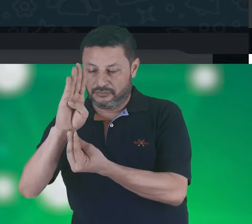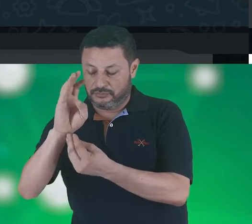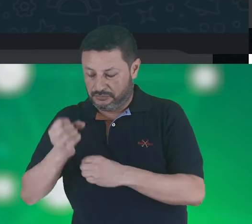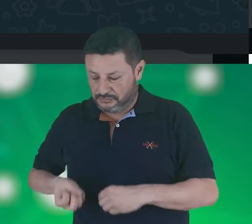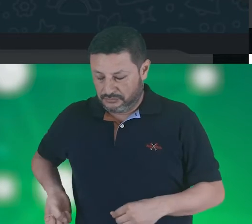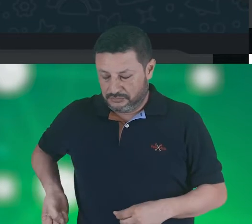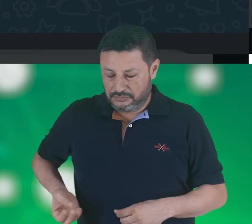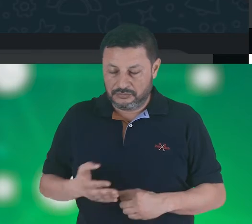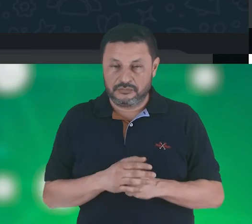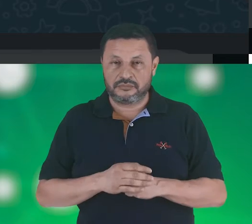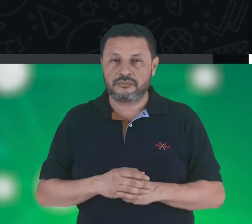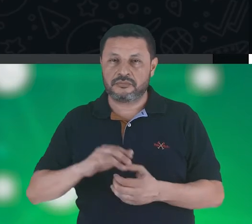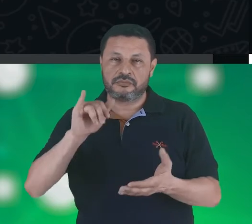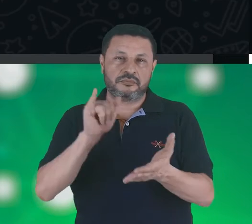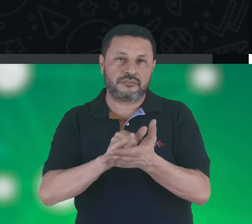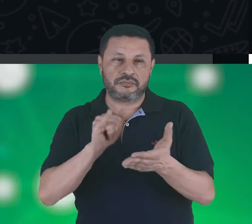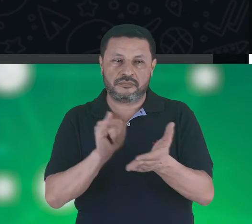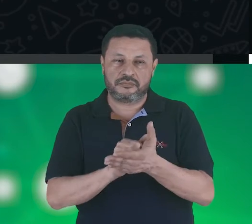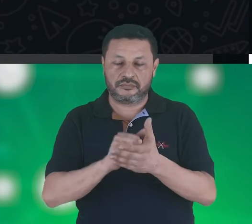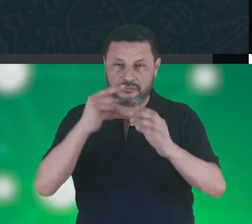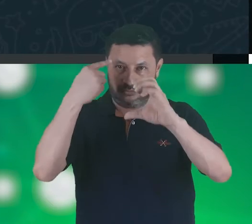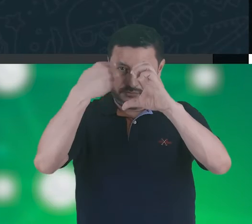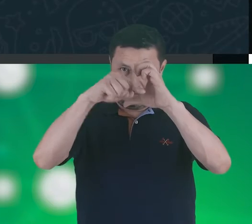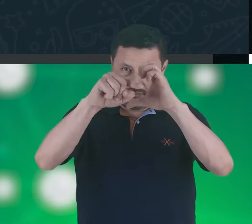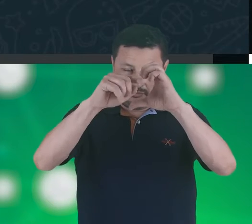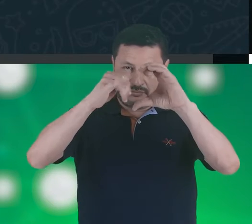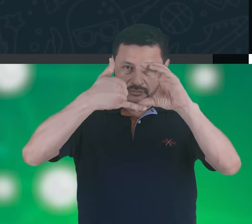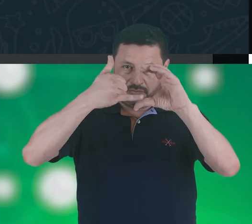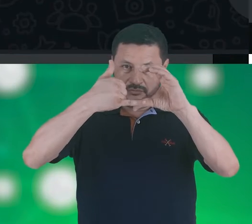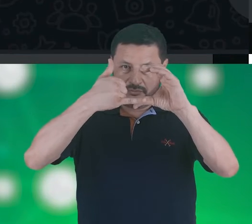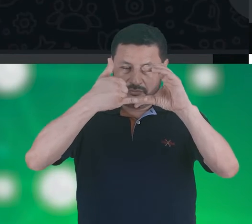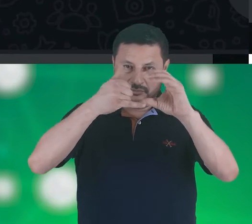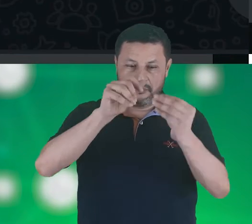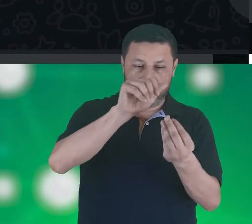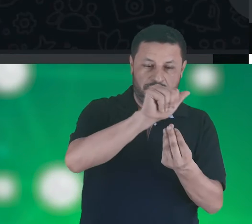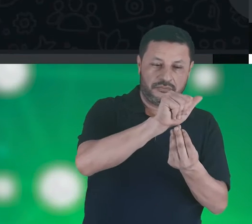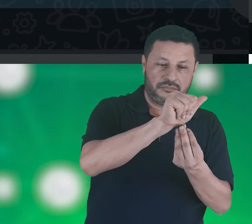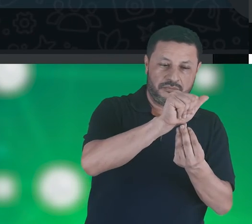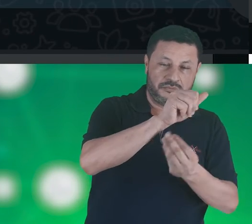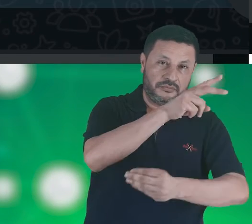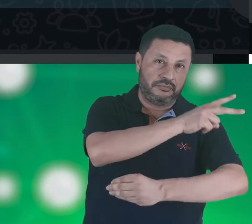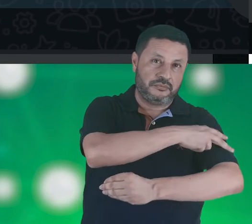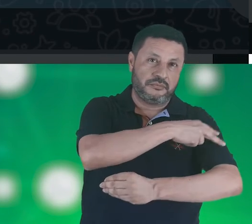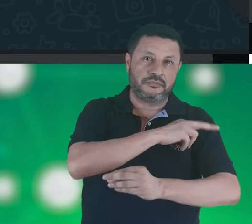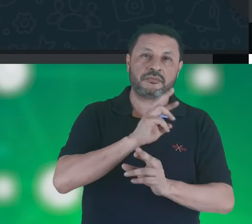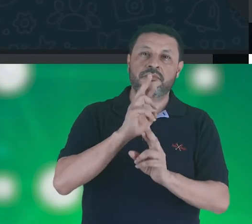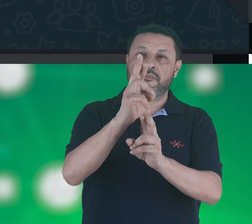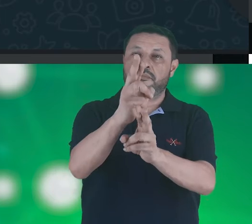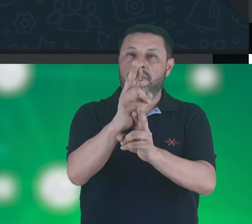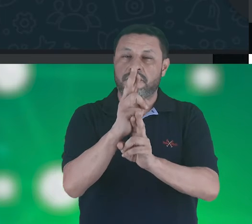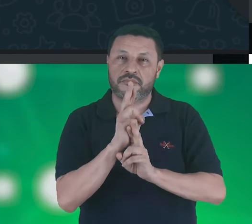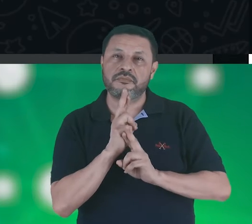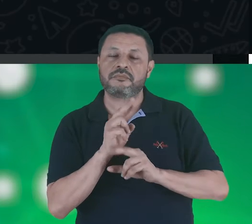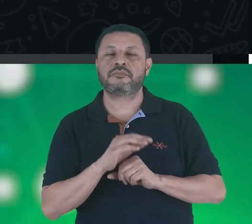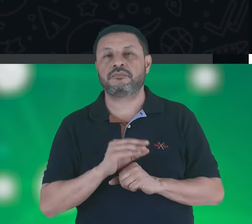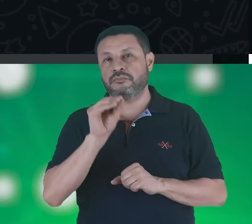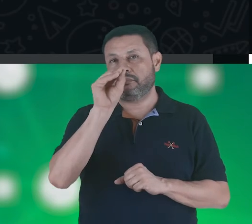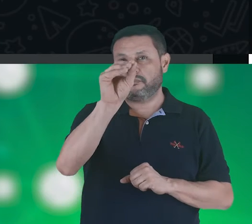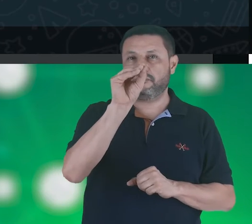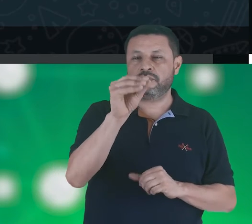su lanzamiento, el cual es enviado por mensaje de texto al juez, y el capitán del equipo A